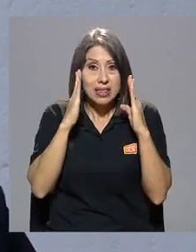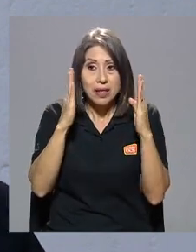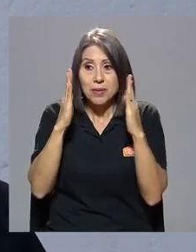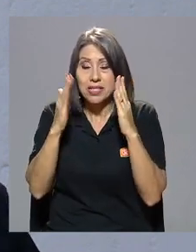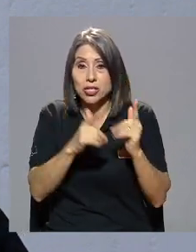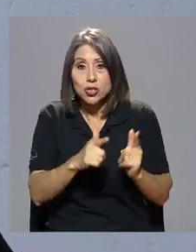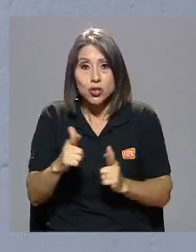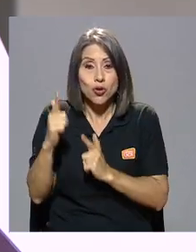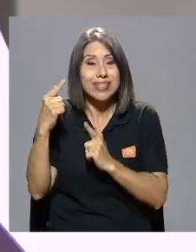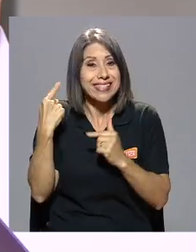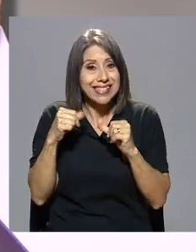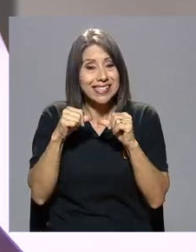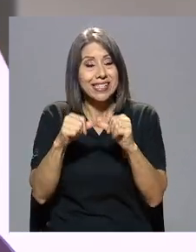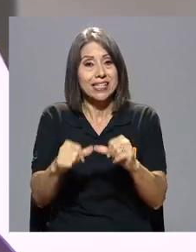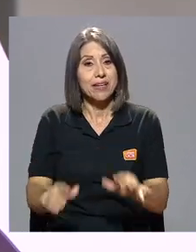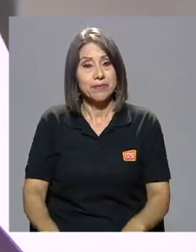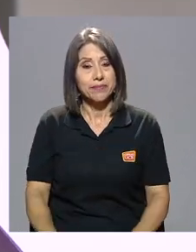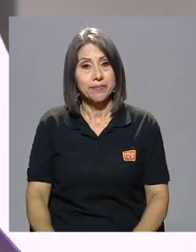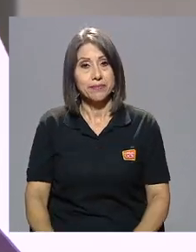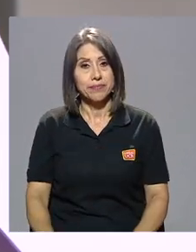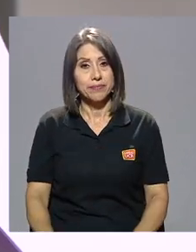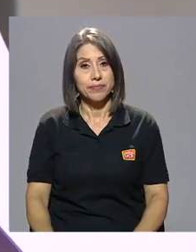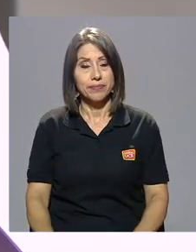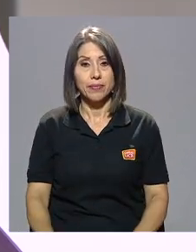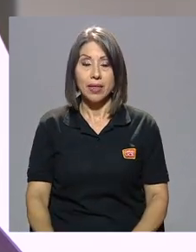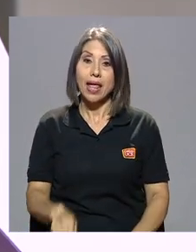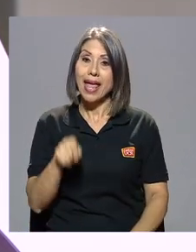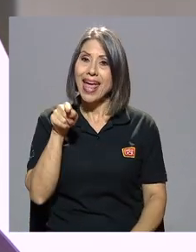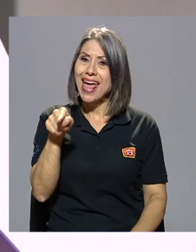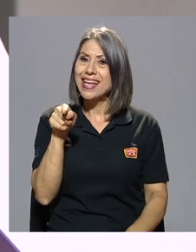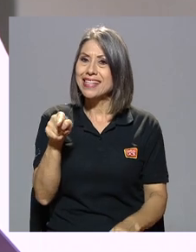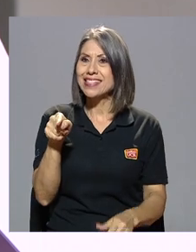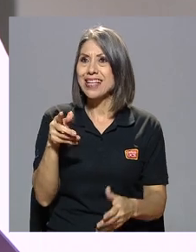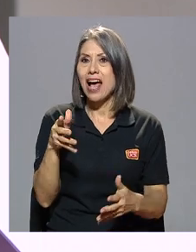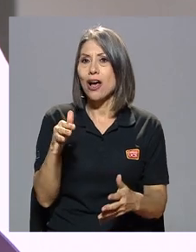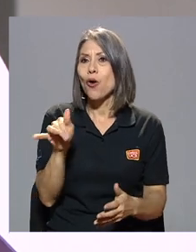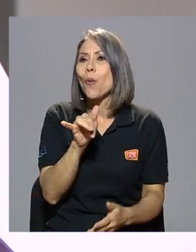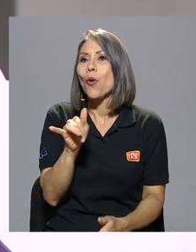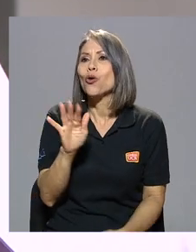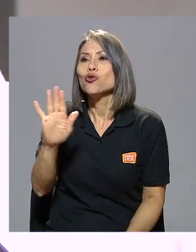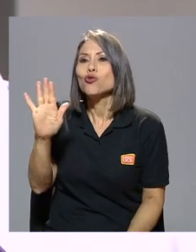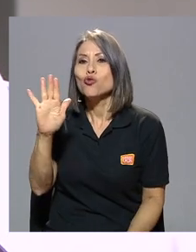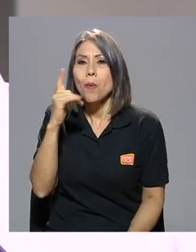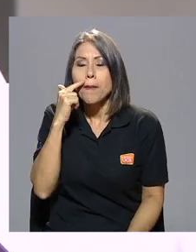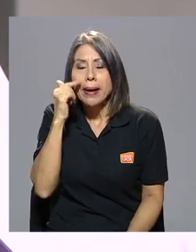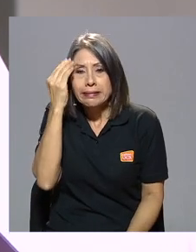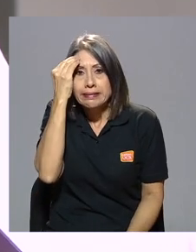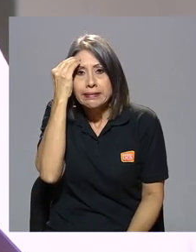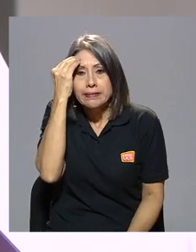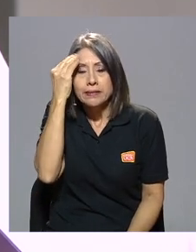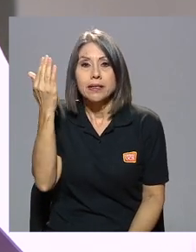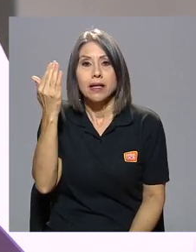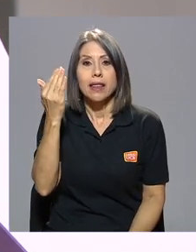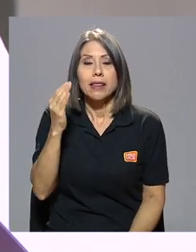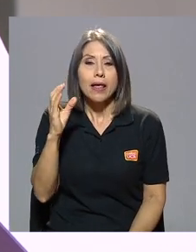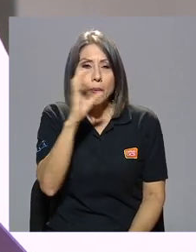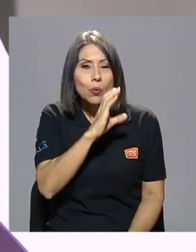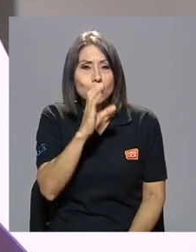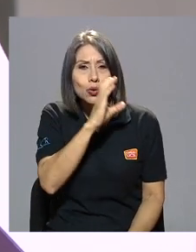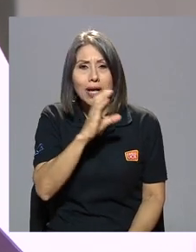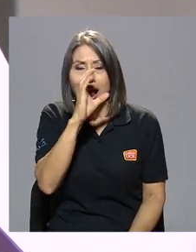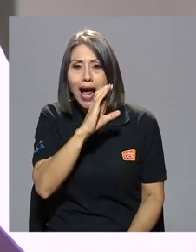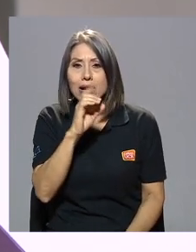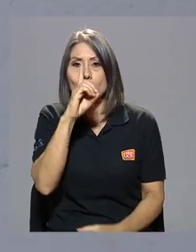estándolo en el continente fue esa puedo decir casi cabezonada de su papá de